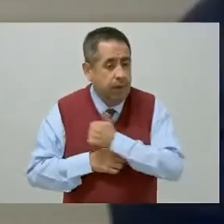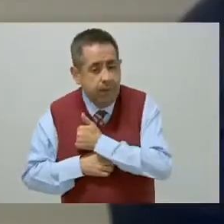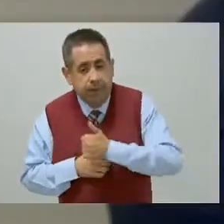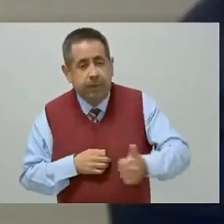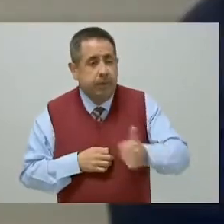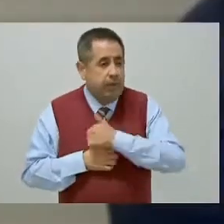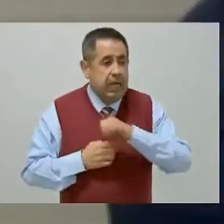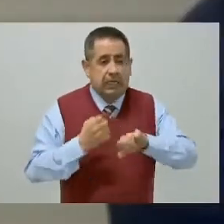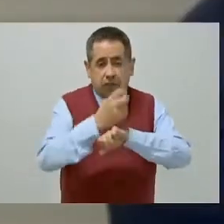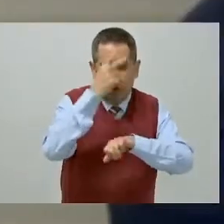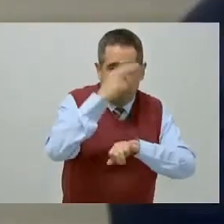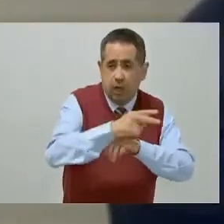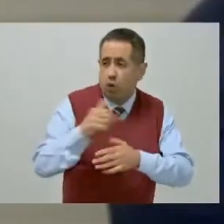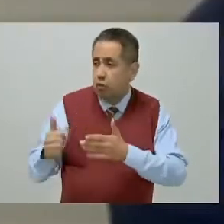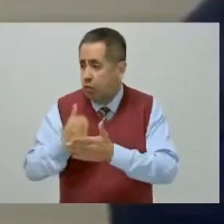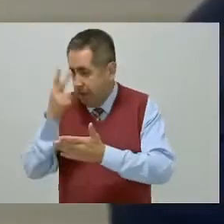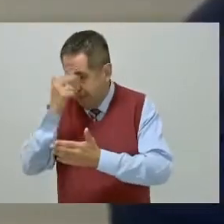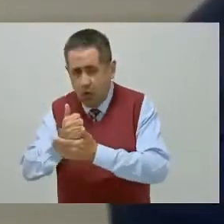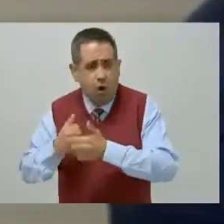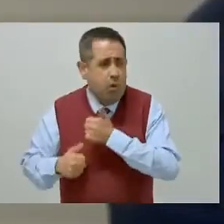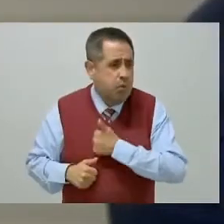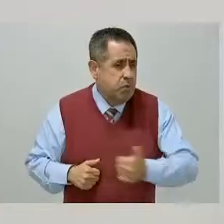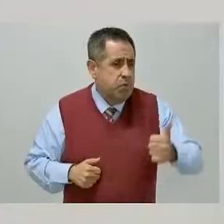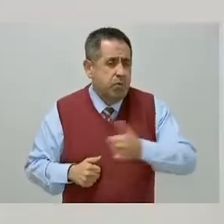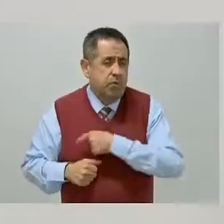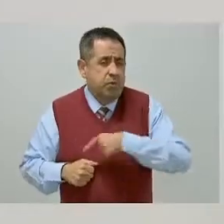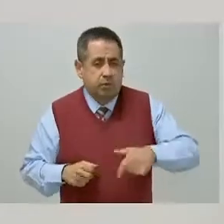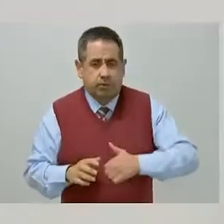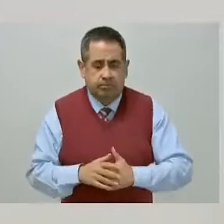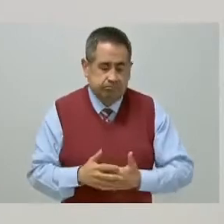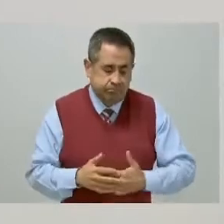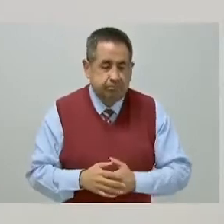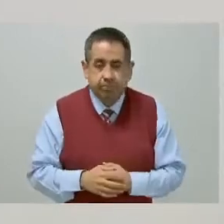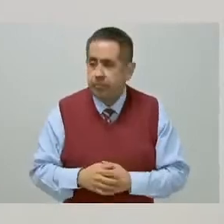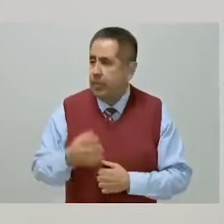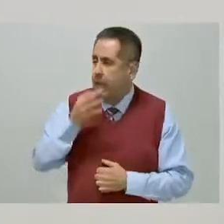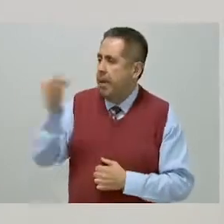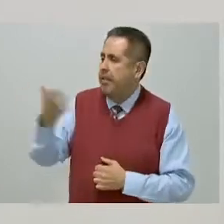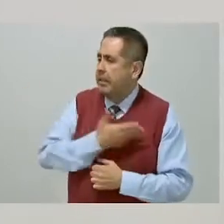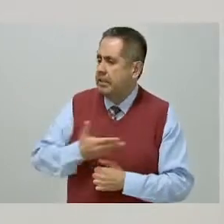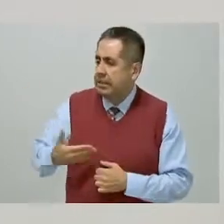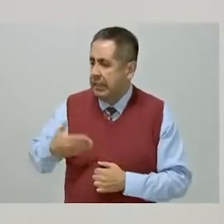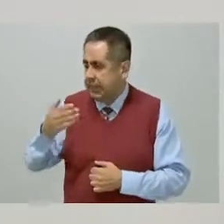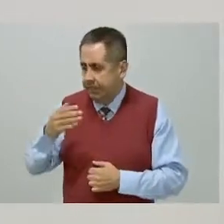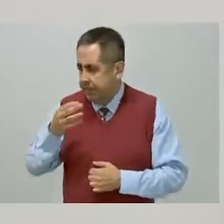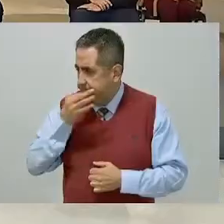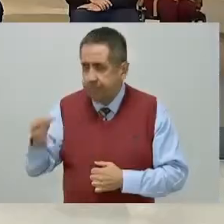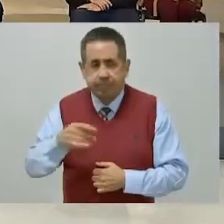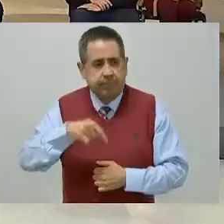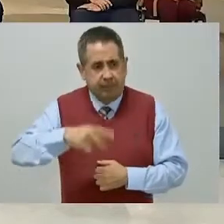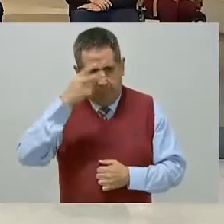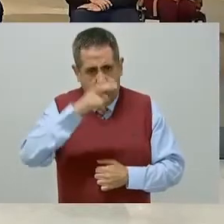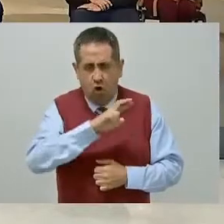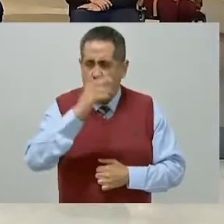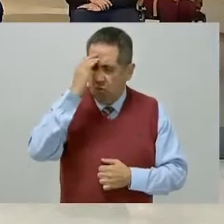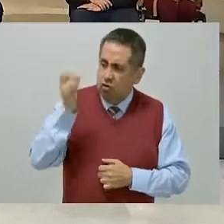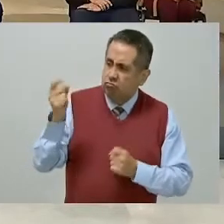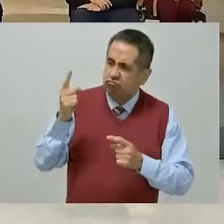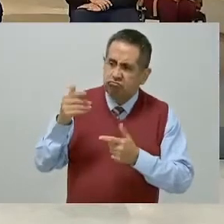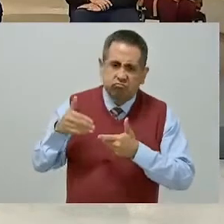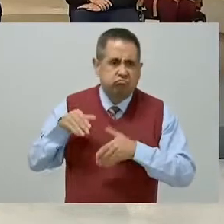México y la Ciudad de México. Señor Presidente, en el Estado de México reconocemos sus logros